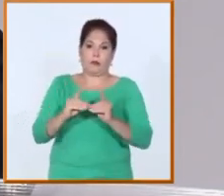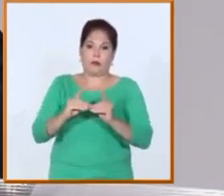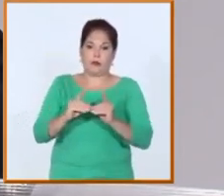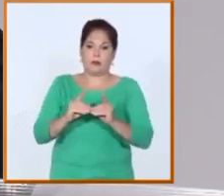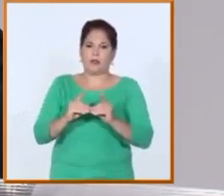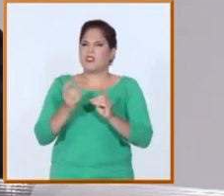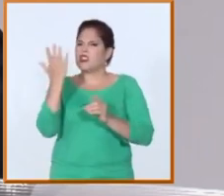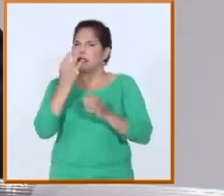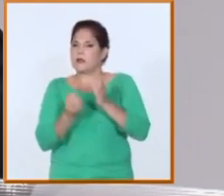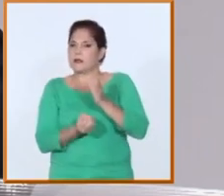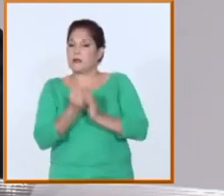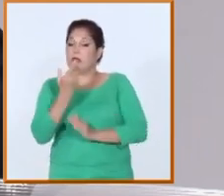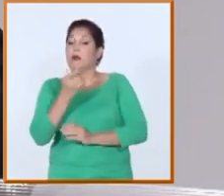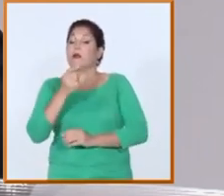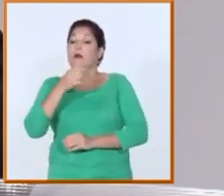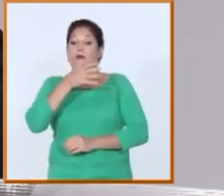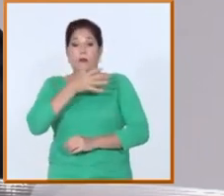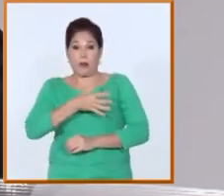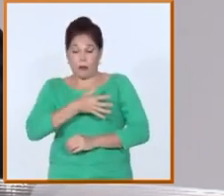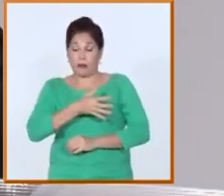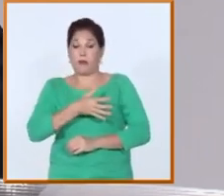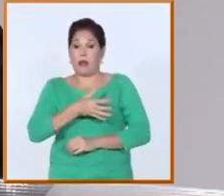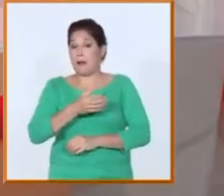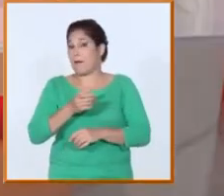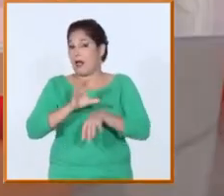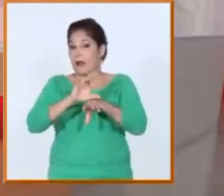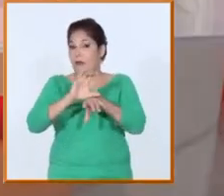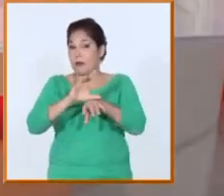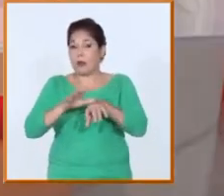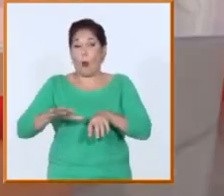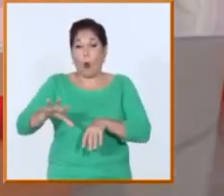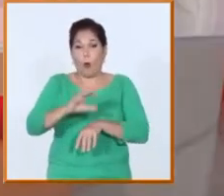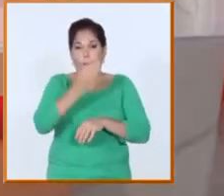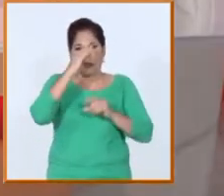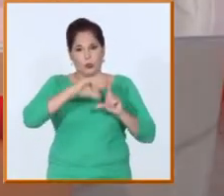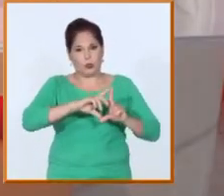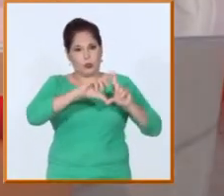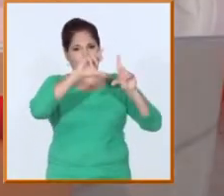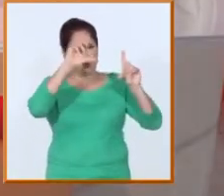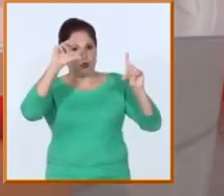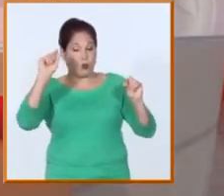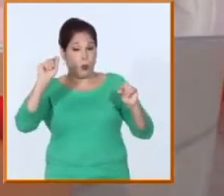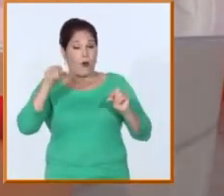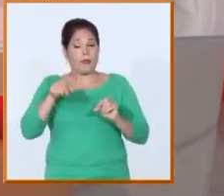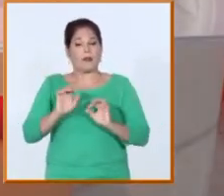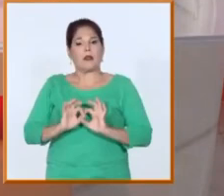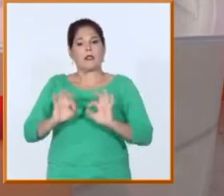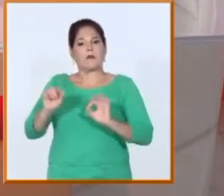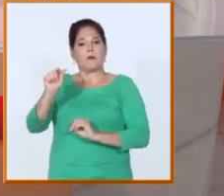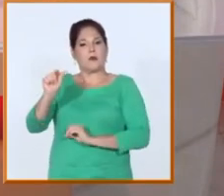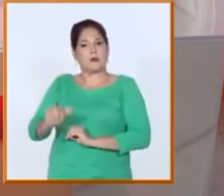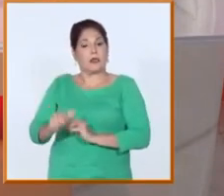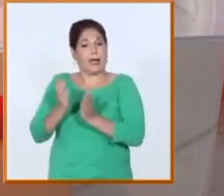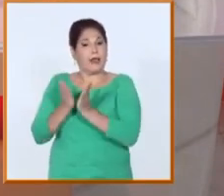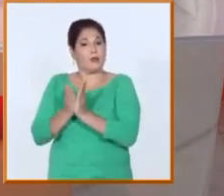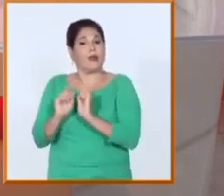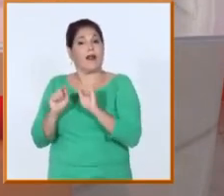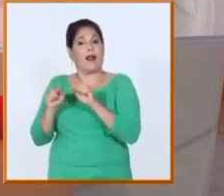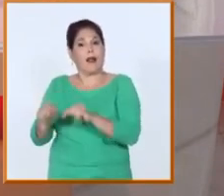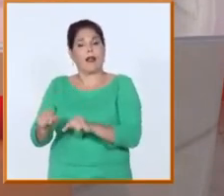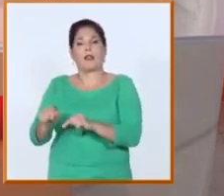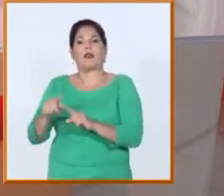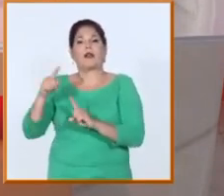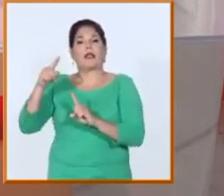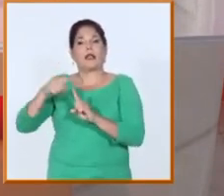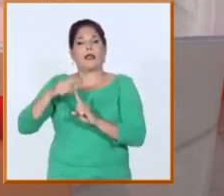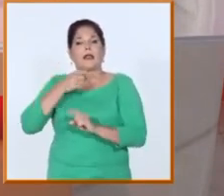comandante, con un mandato para la informatización del país y para la formación de especialistas en la rama de las TIC,